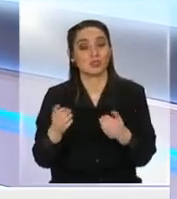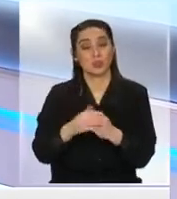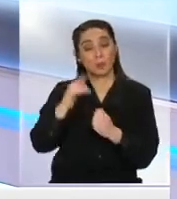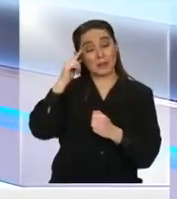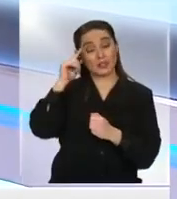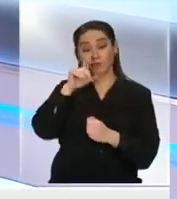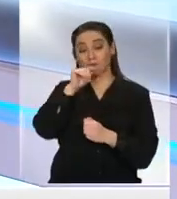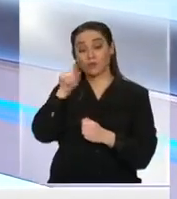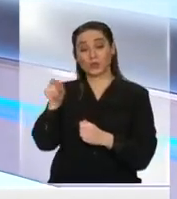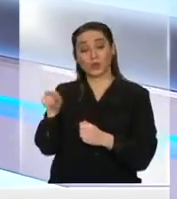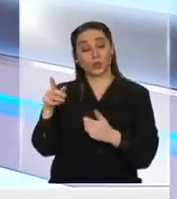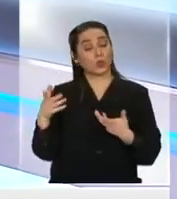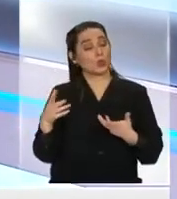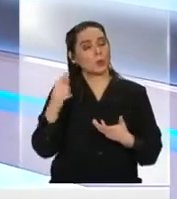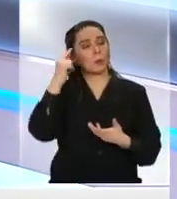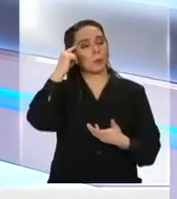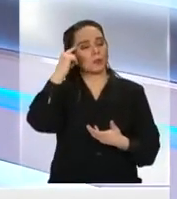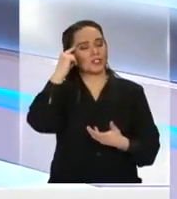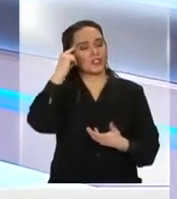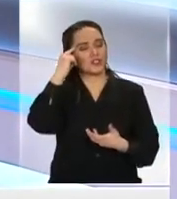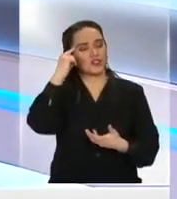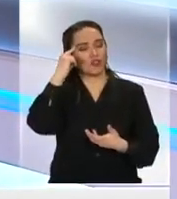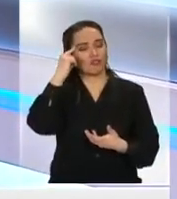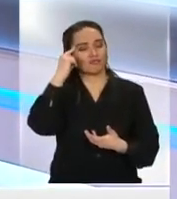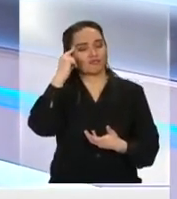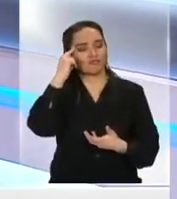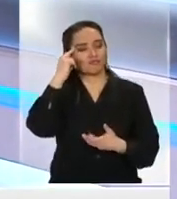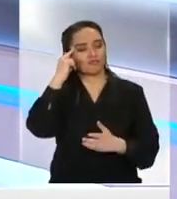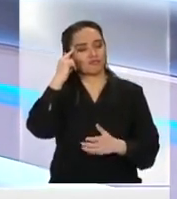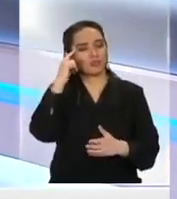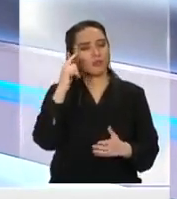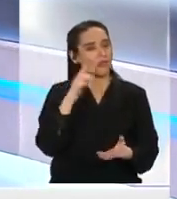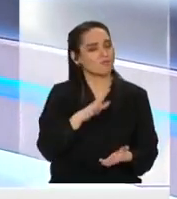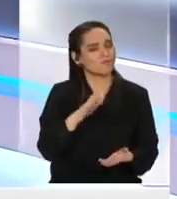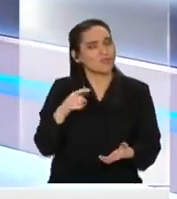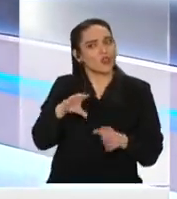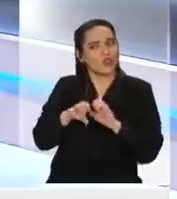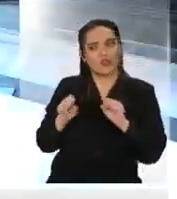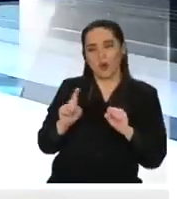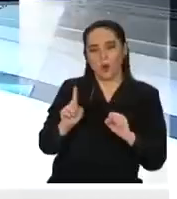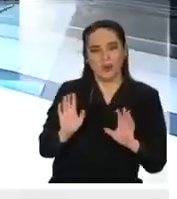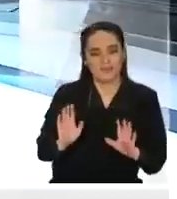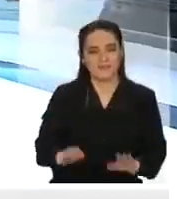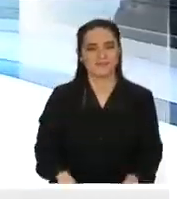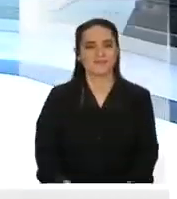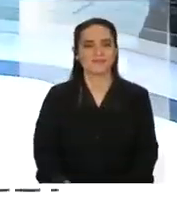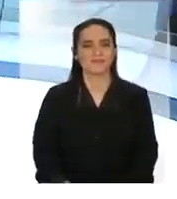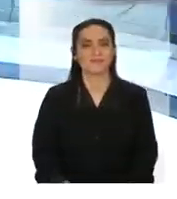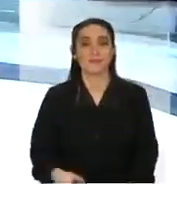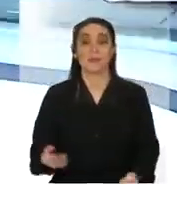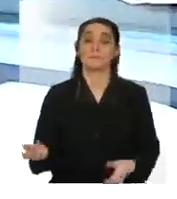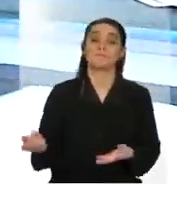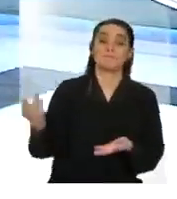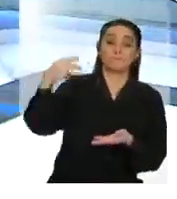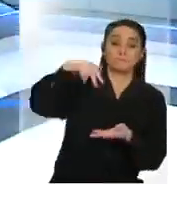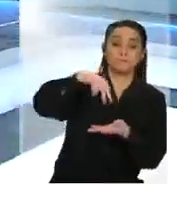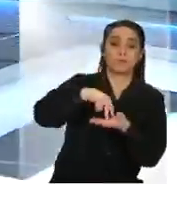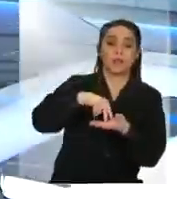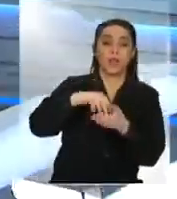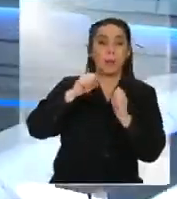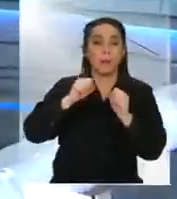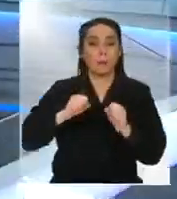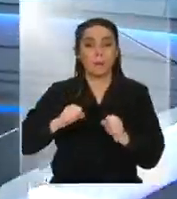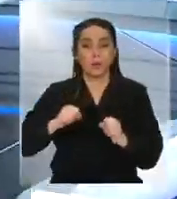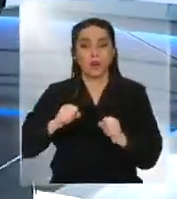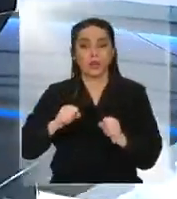efectivamente tiene una posición ideológica que esperamos haberte respondido Europa, cada vez saca alerta, nos venimos para acá, Daniel. Aquí hace la ruleta. Pero,